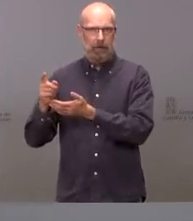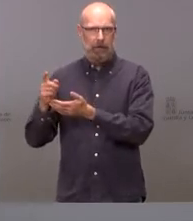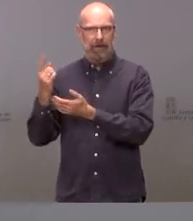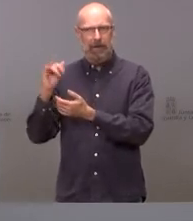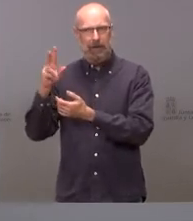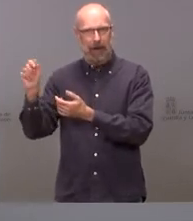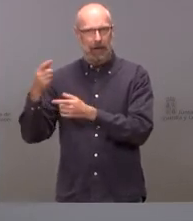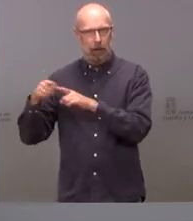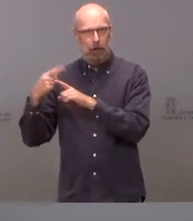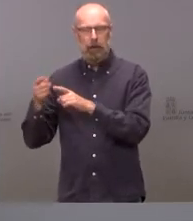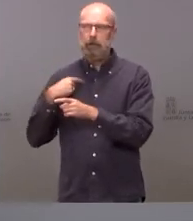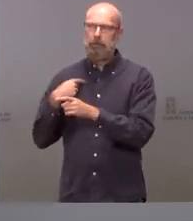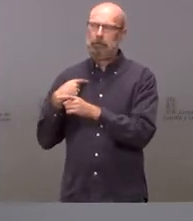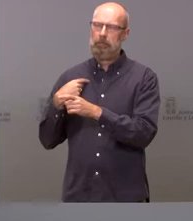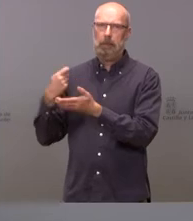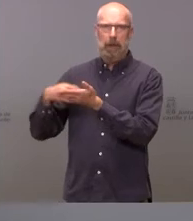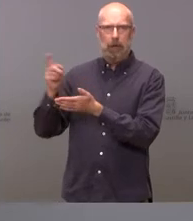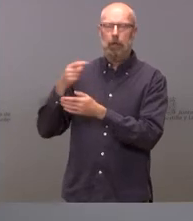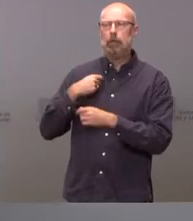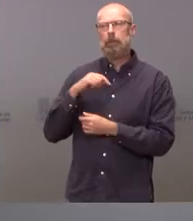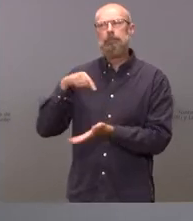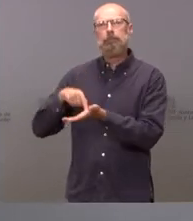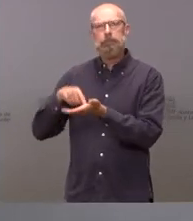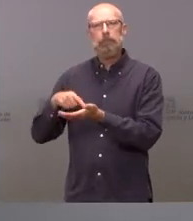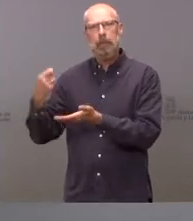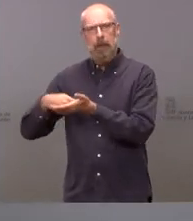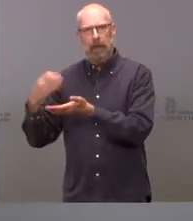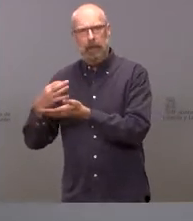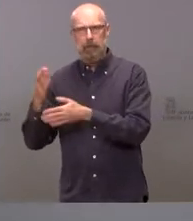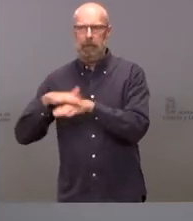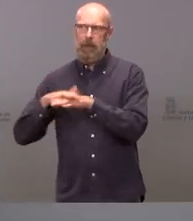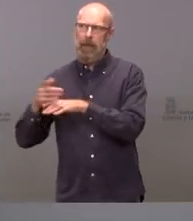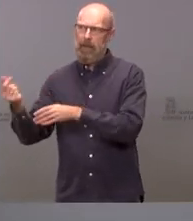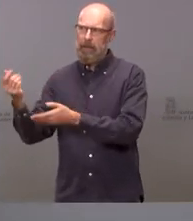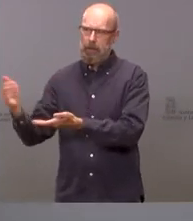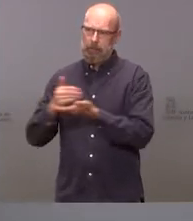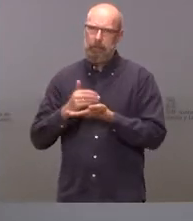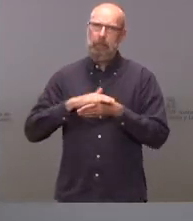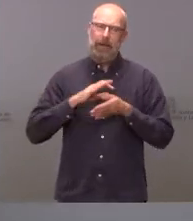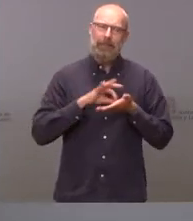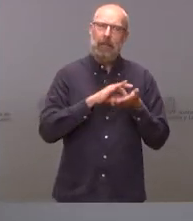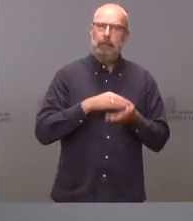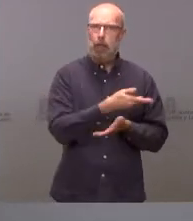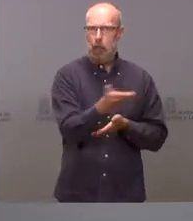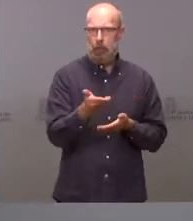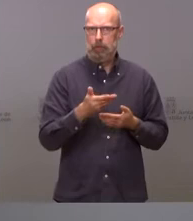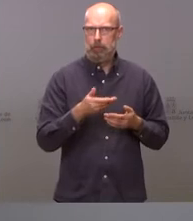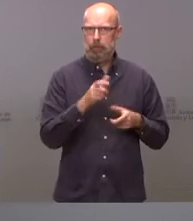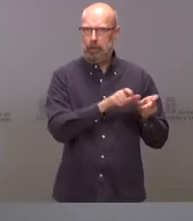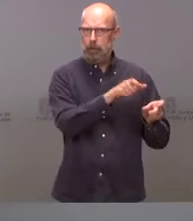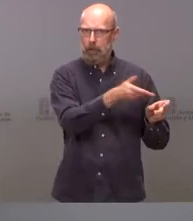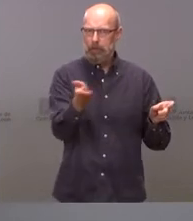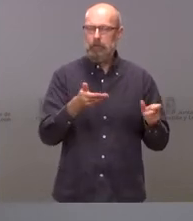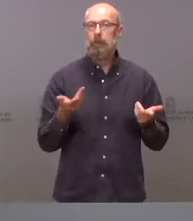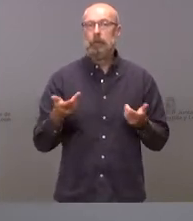IVA que los ciudadanos habían pagado para recibir servicios públicos por parte de las administraciones en este caso la autonómica y el